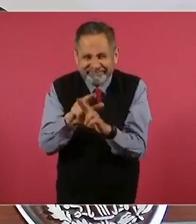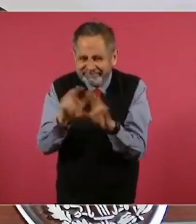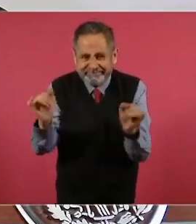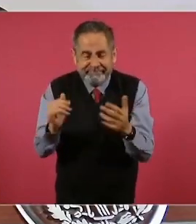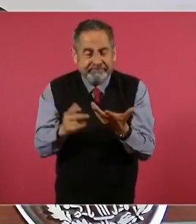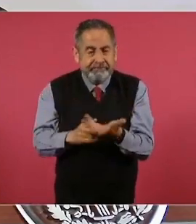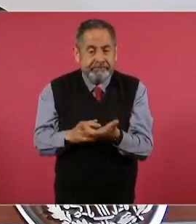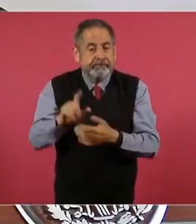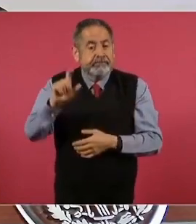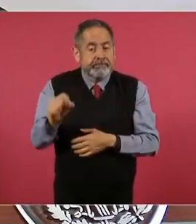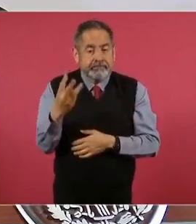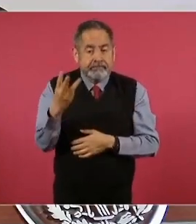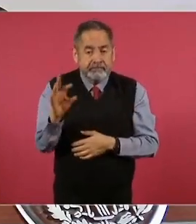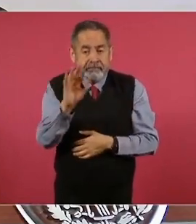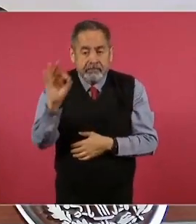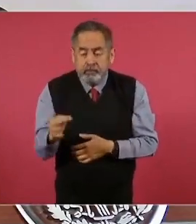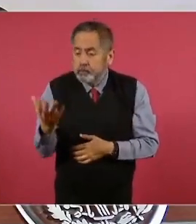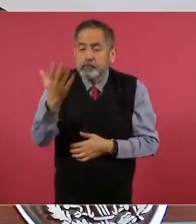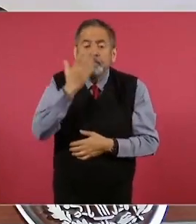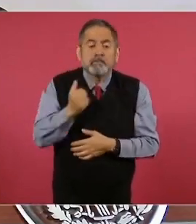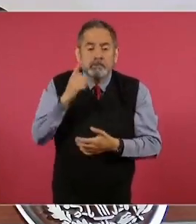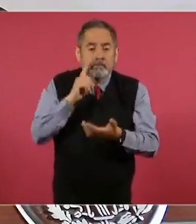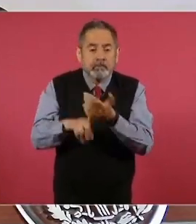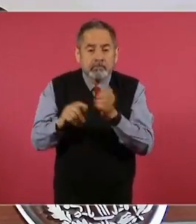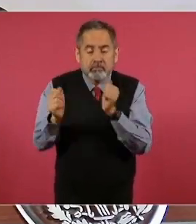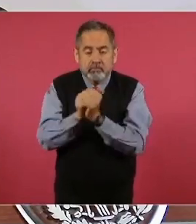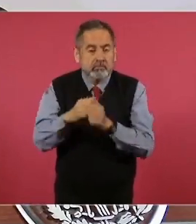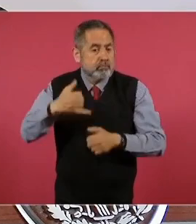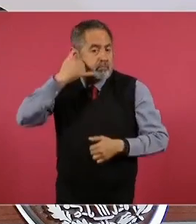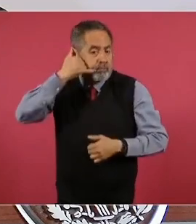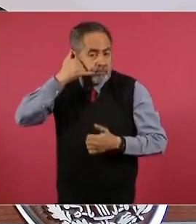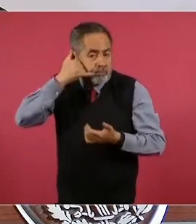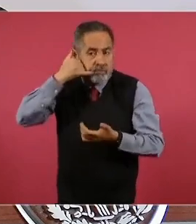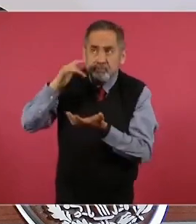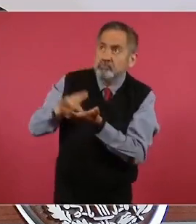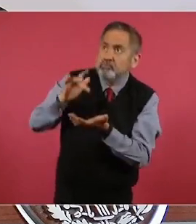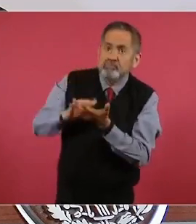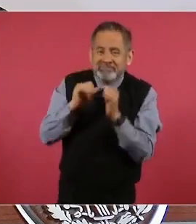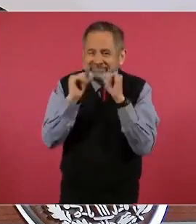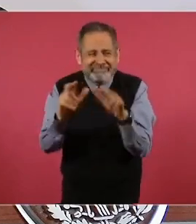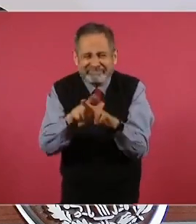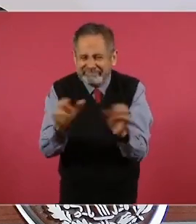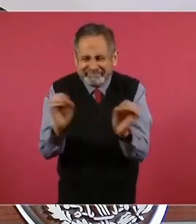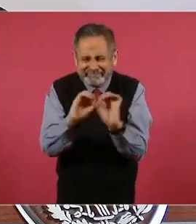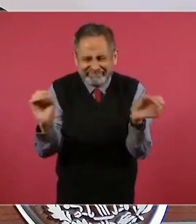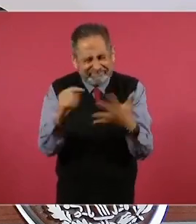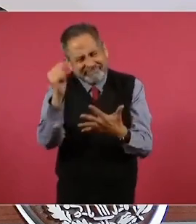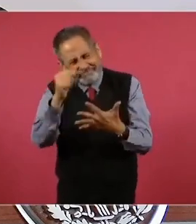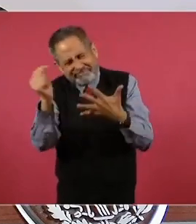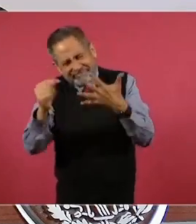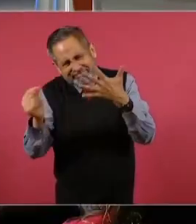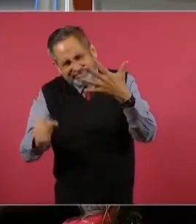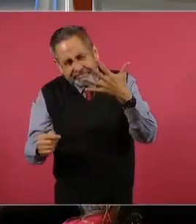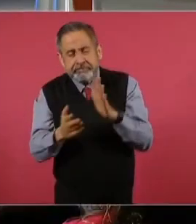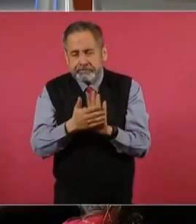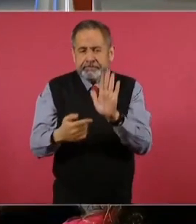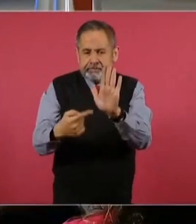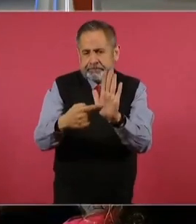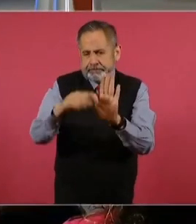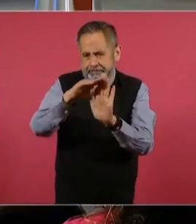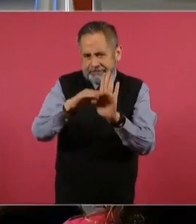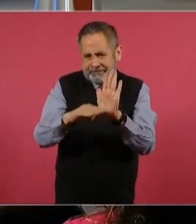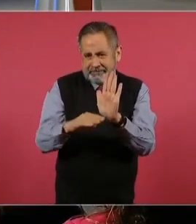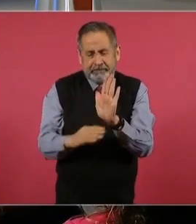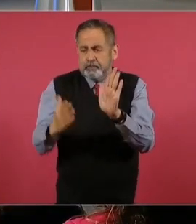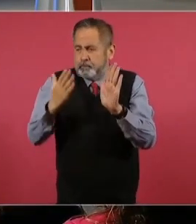El veintitrés por ciento no cuenta con señal de telefonía celular. En fin, aquí están más datos que da